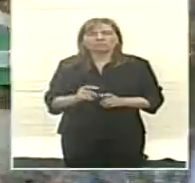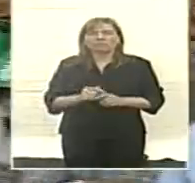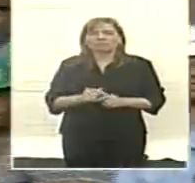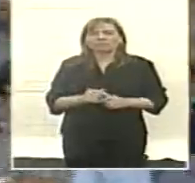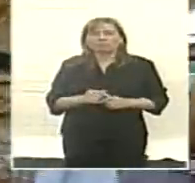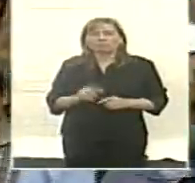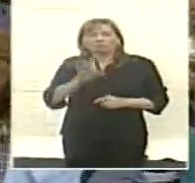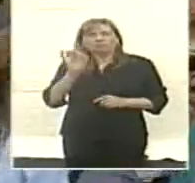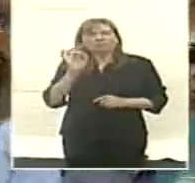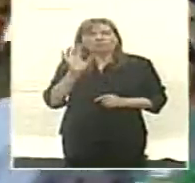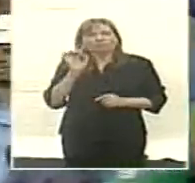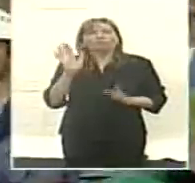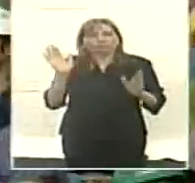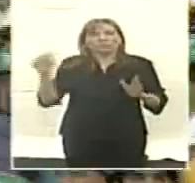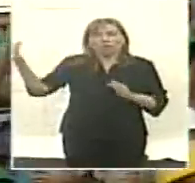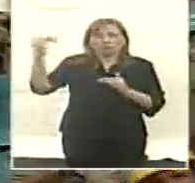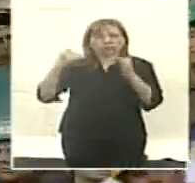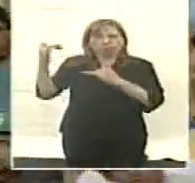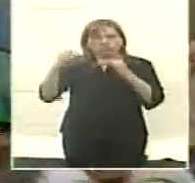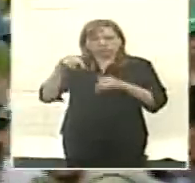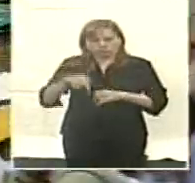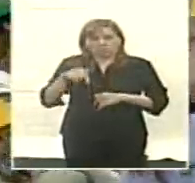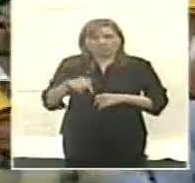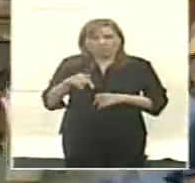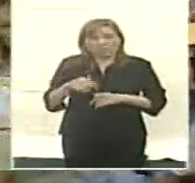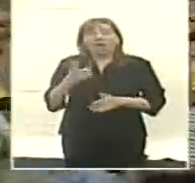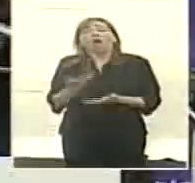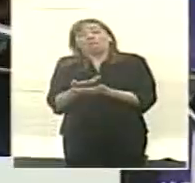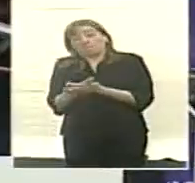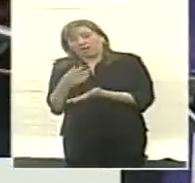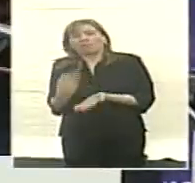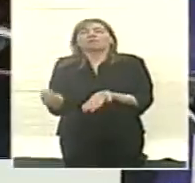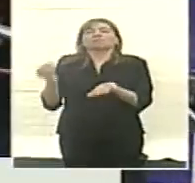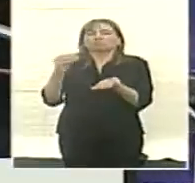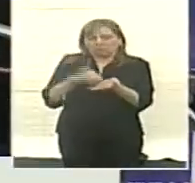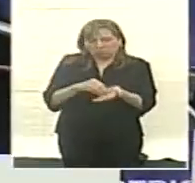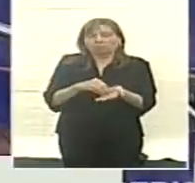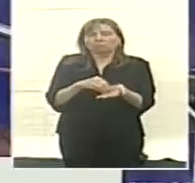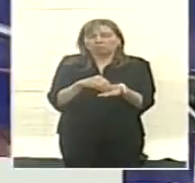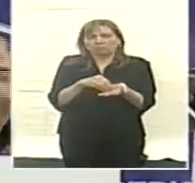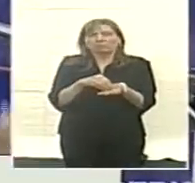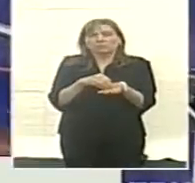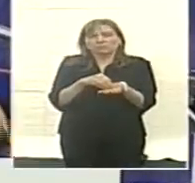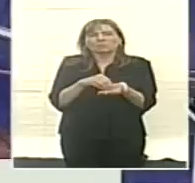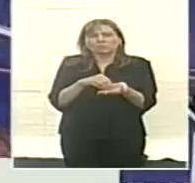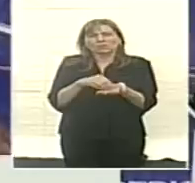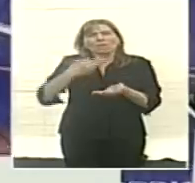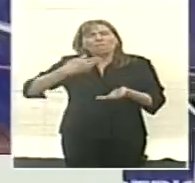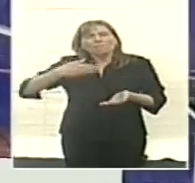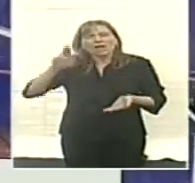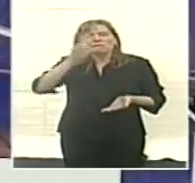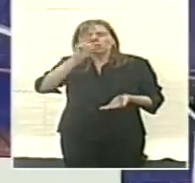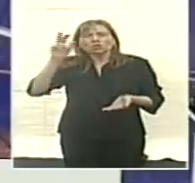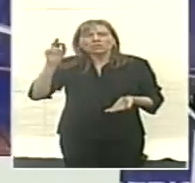Son además los más de 800